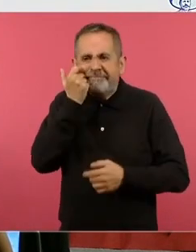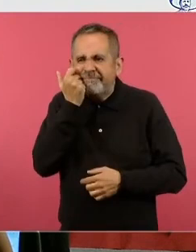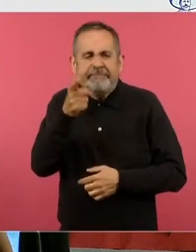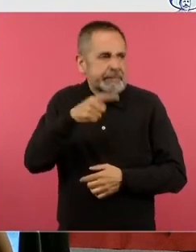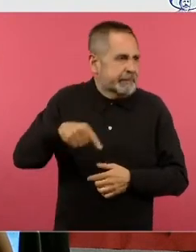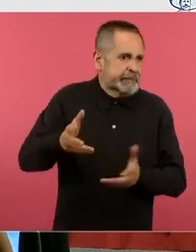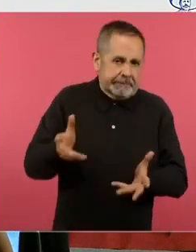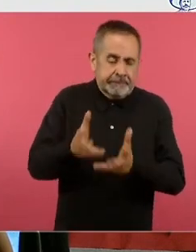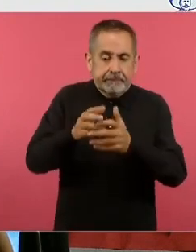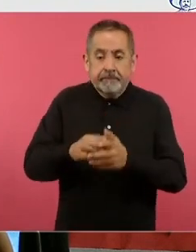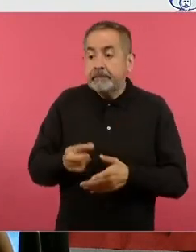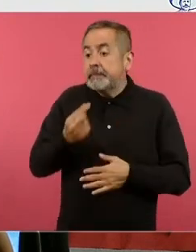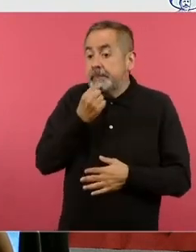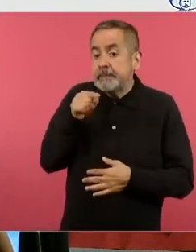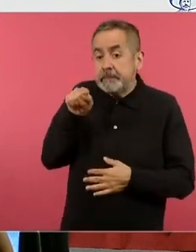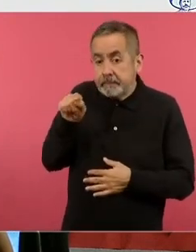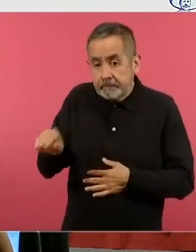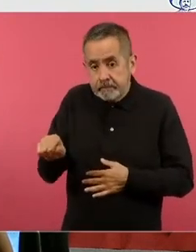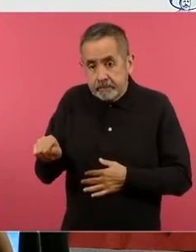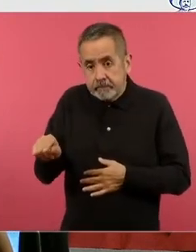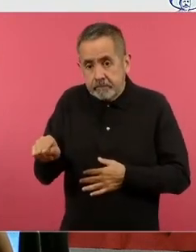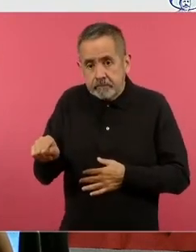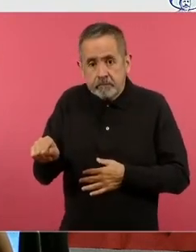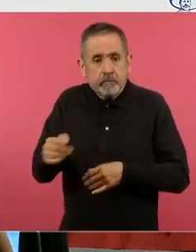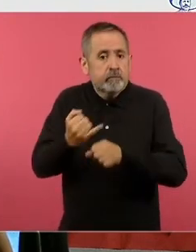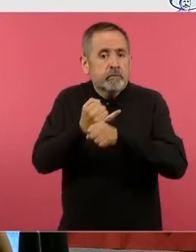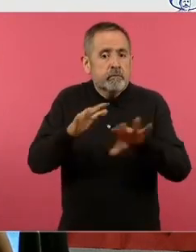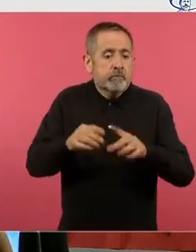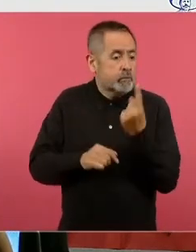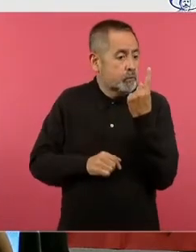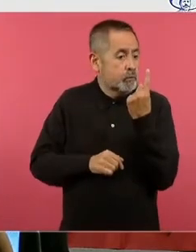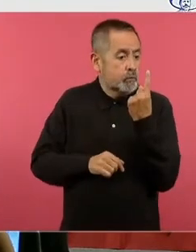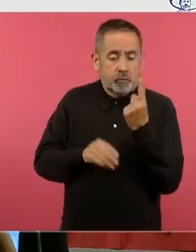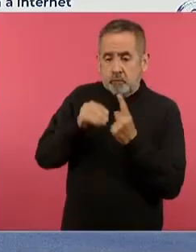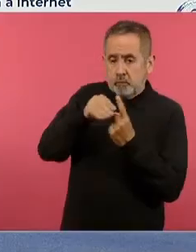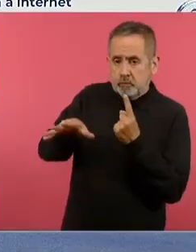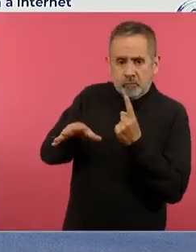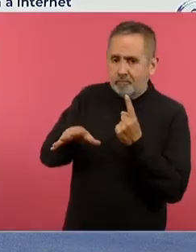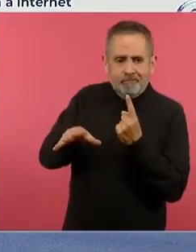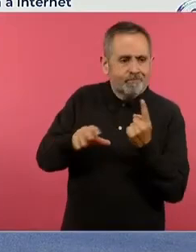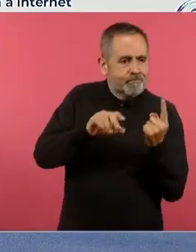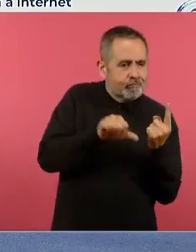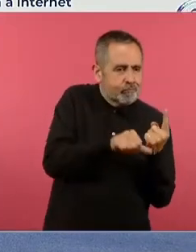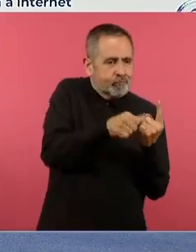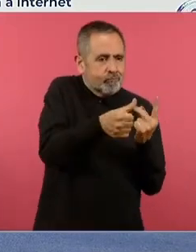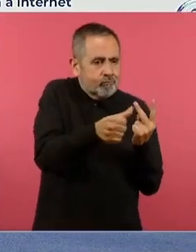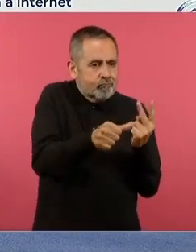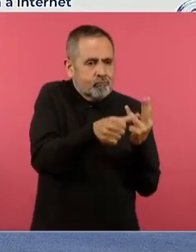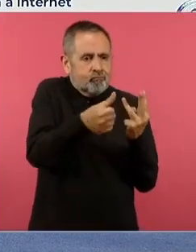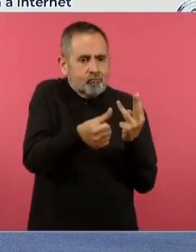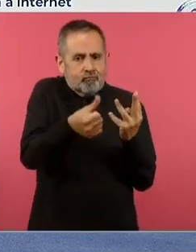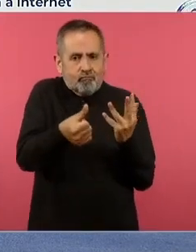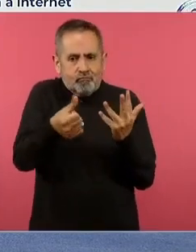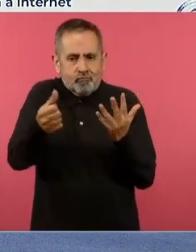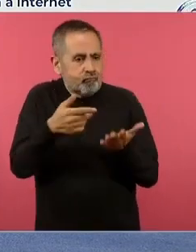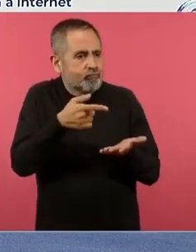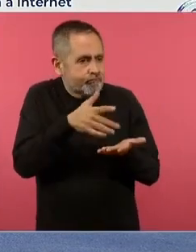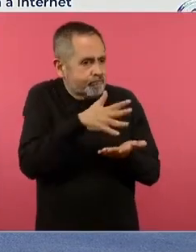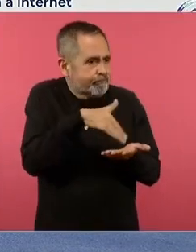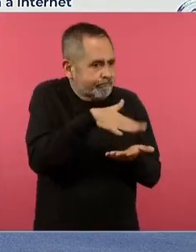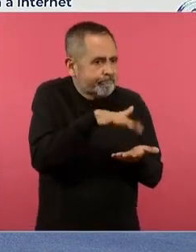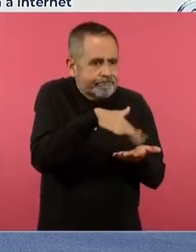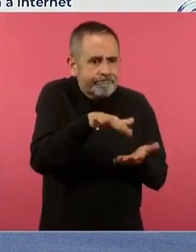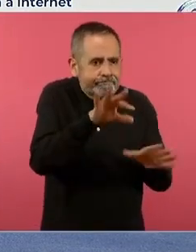lograr que el niño vea que no hay una fuente de información que hay muchas fuentes de información el